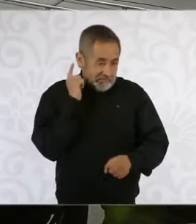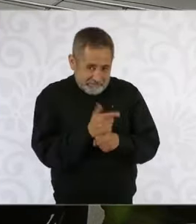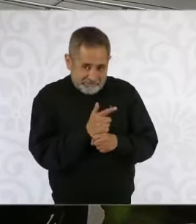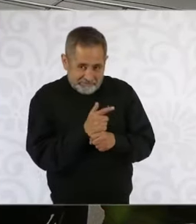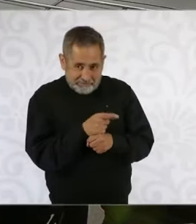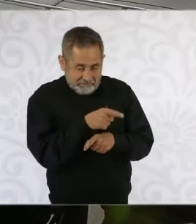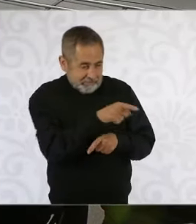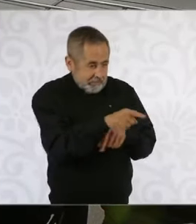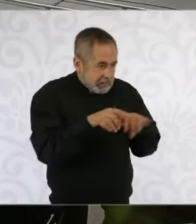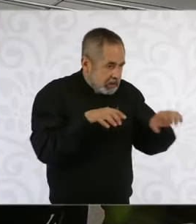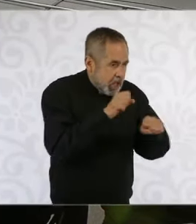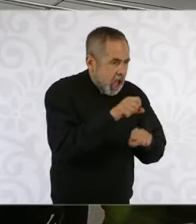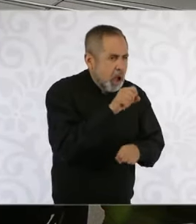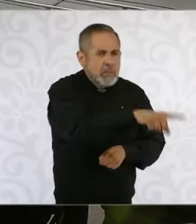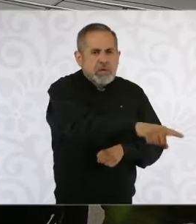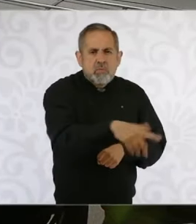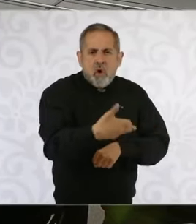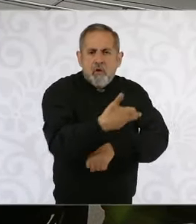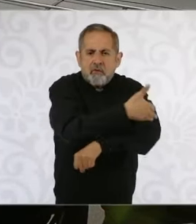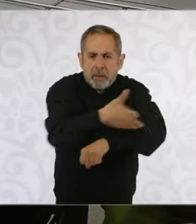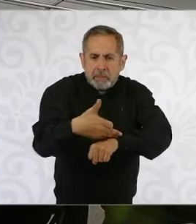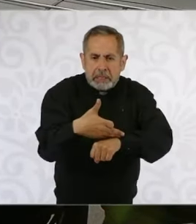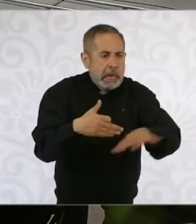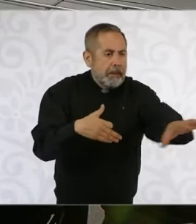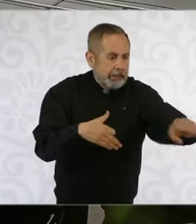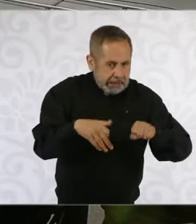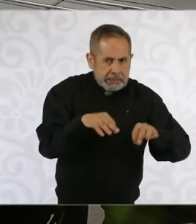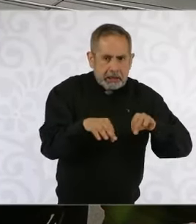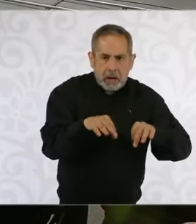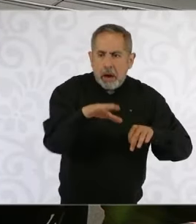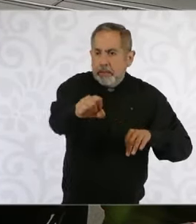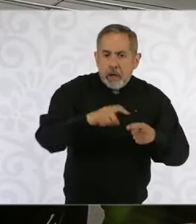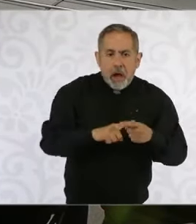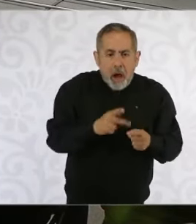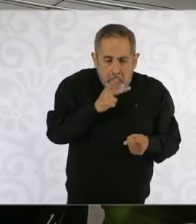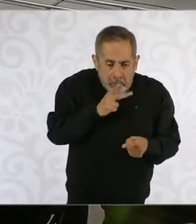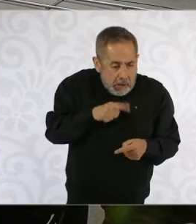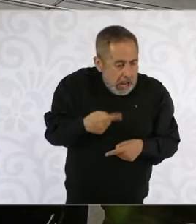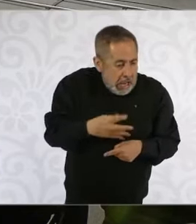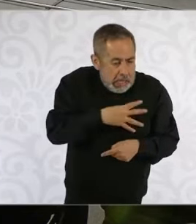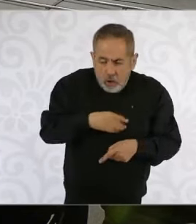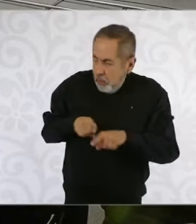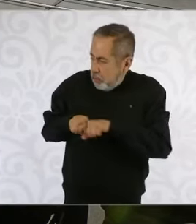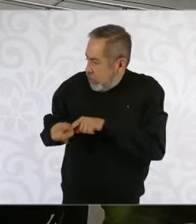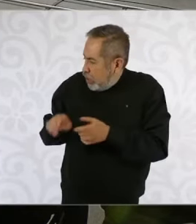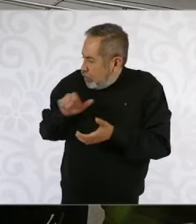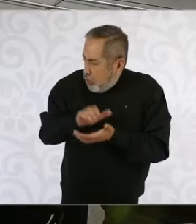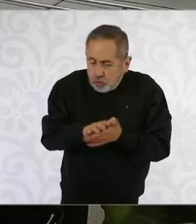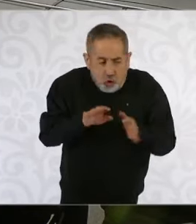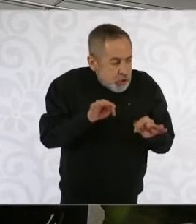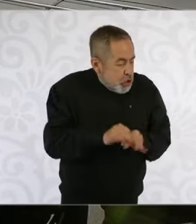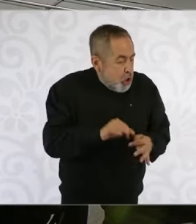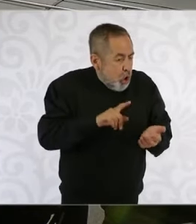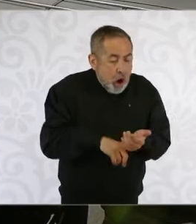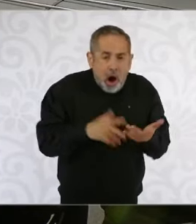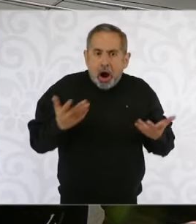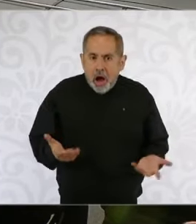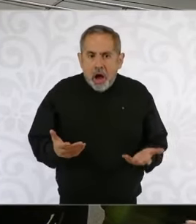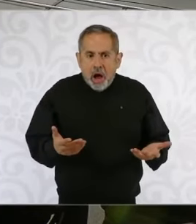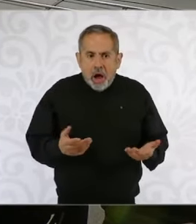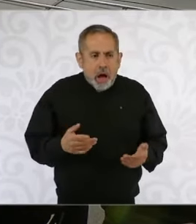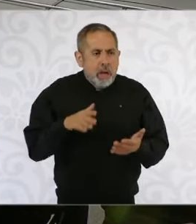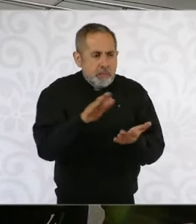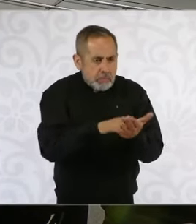La Auditoría Forense descubrió lazos de parentesco desde padres, hijos, hermanos, primos, tíos, esposos, incluso, omitiendo